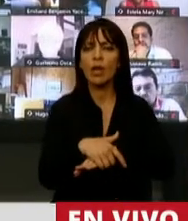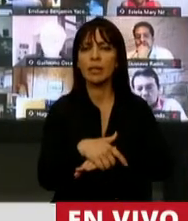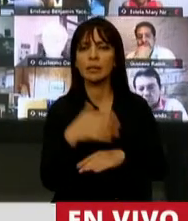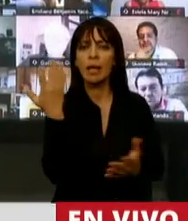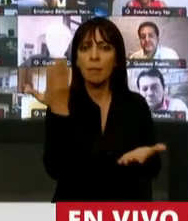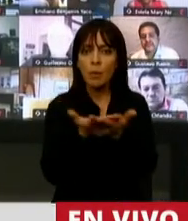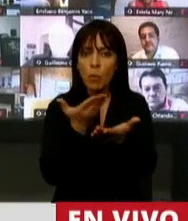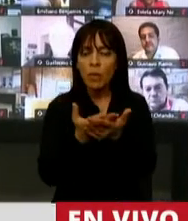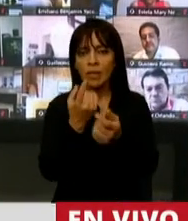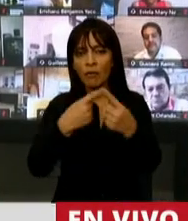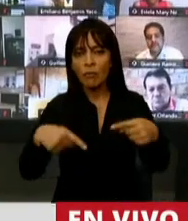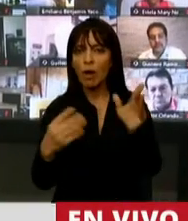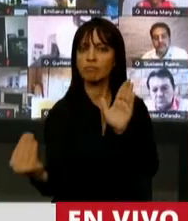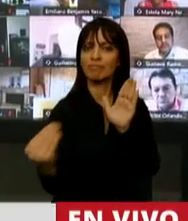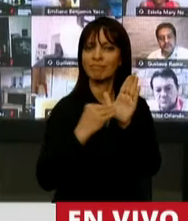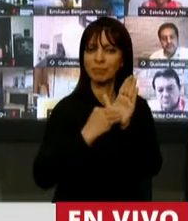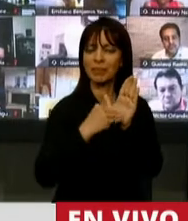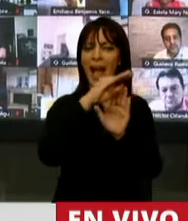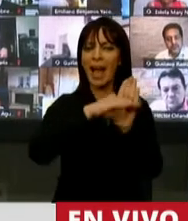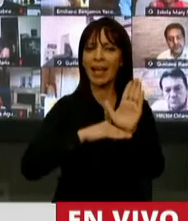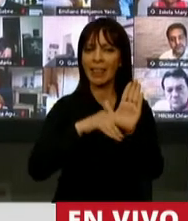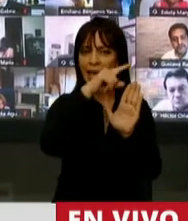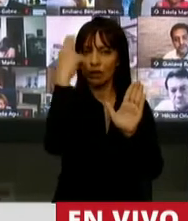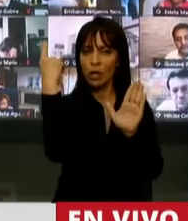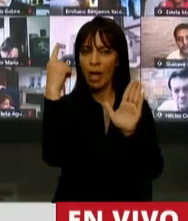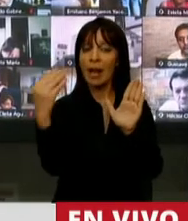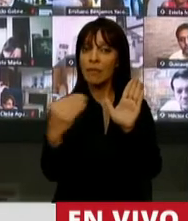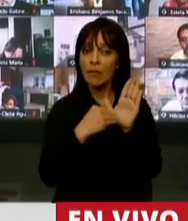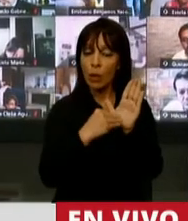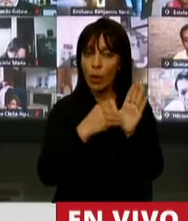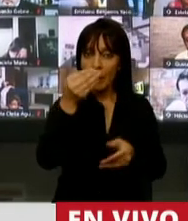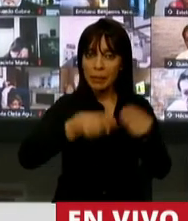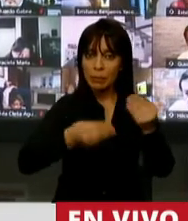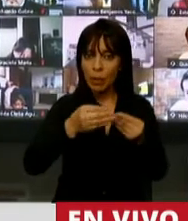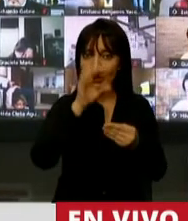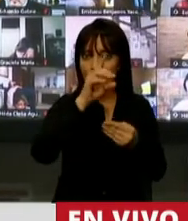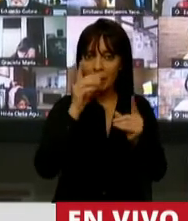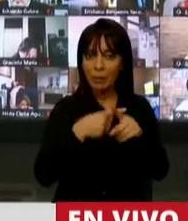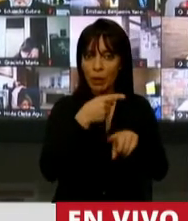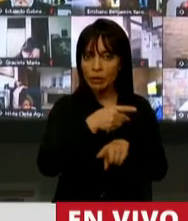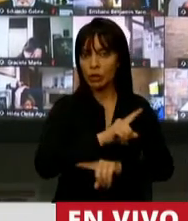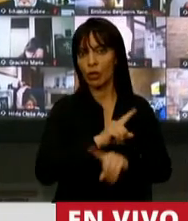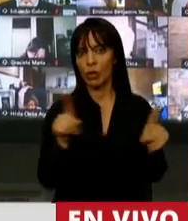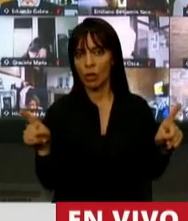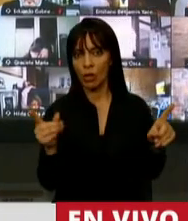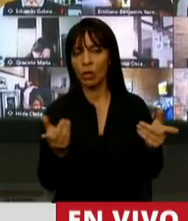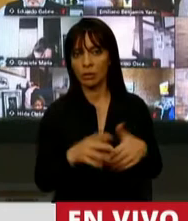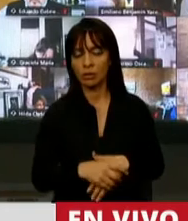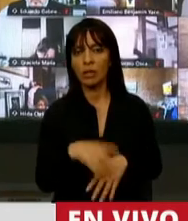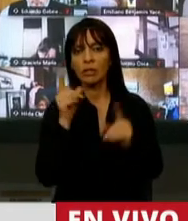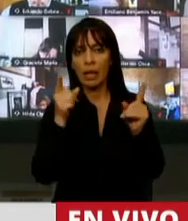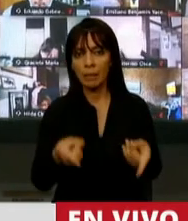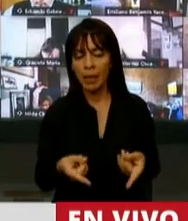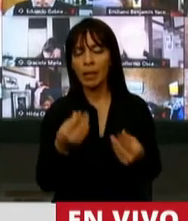en la agenda nacional, no solo porque está en el presupuesto, porque creo que el espacio político